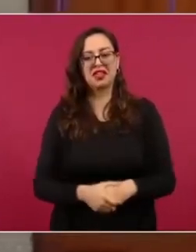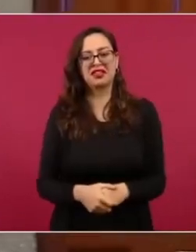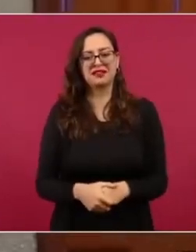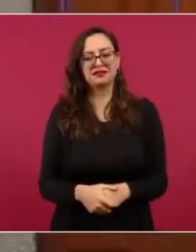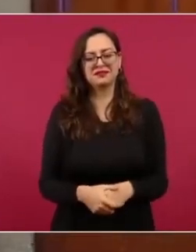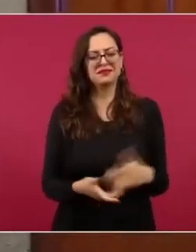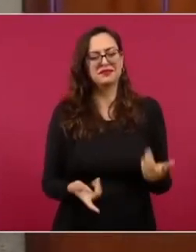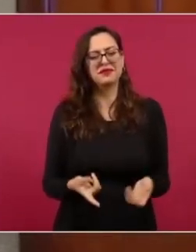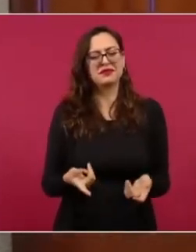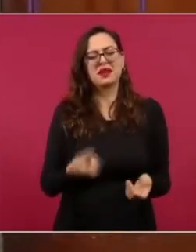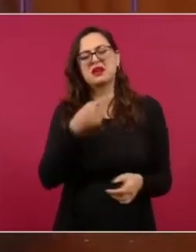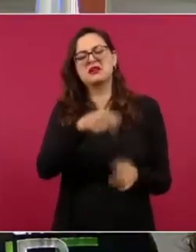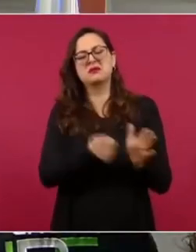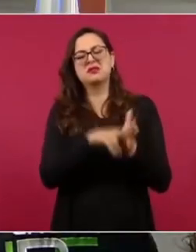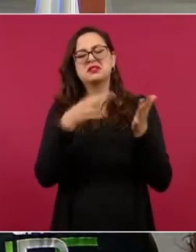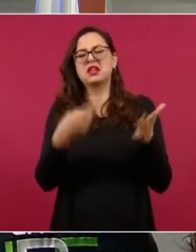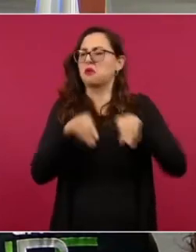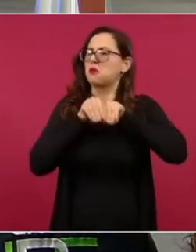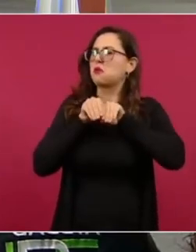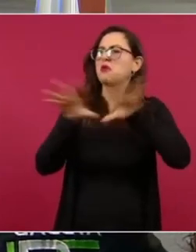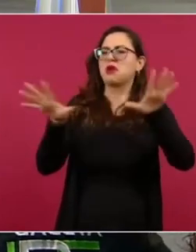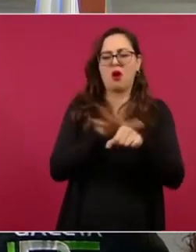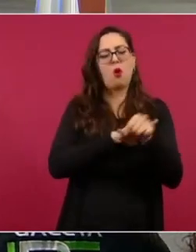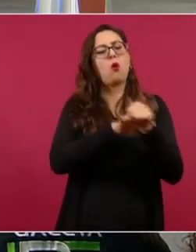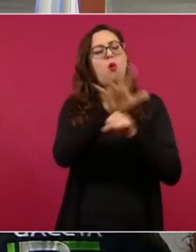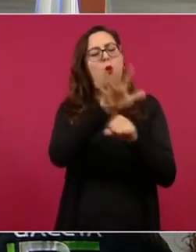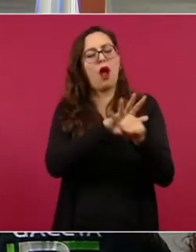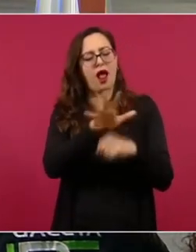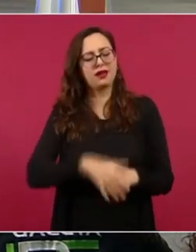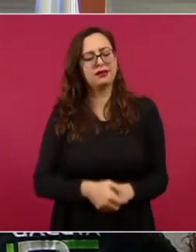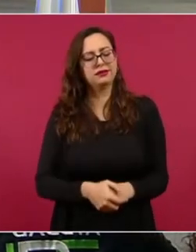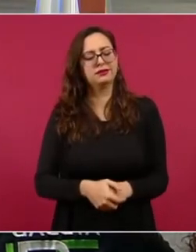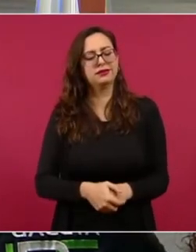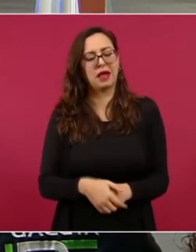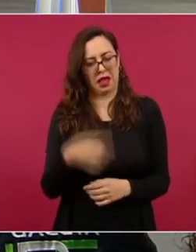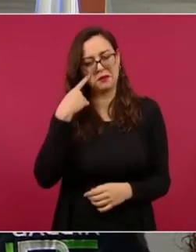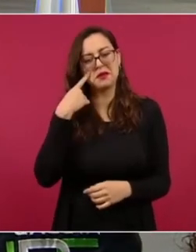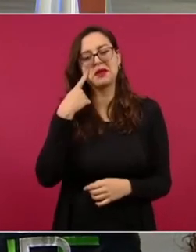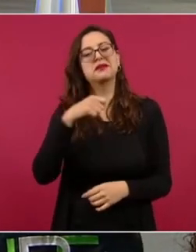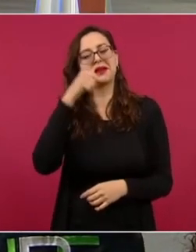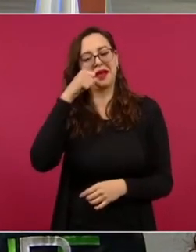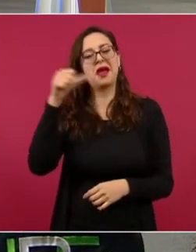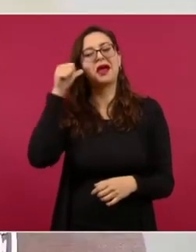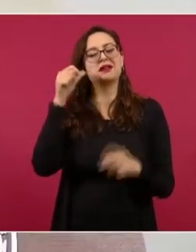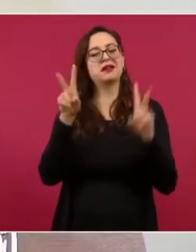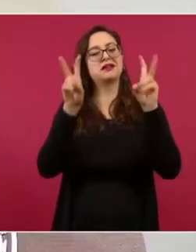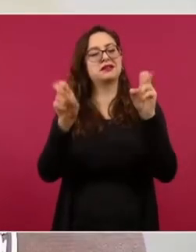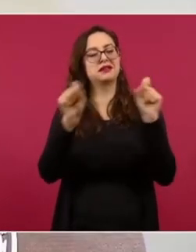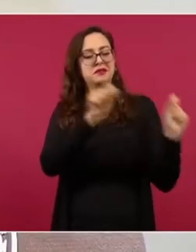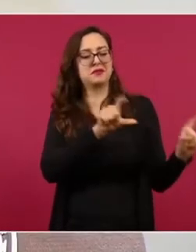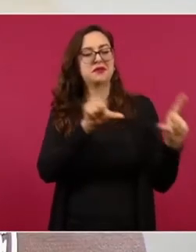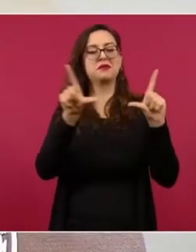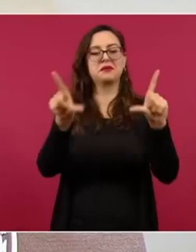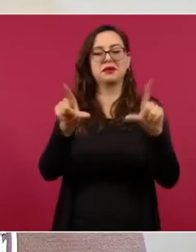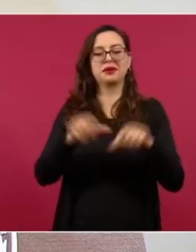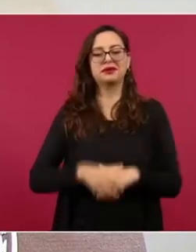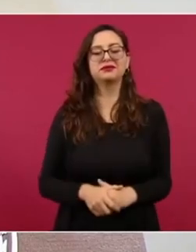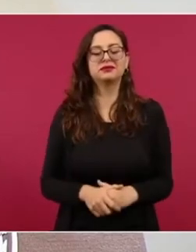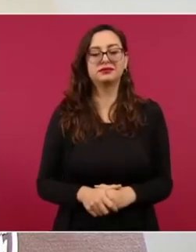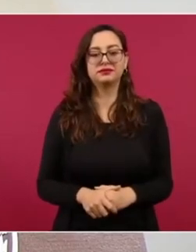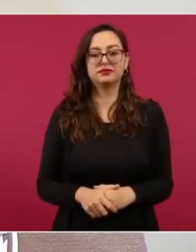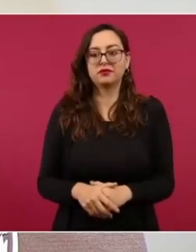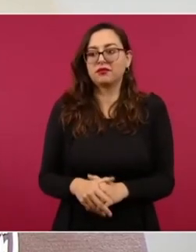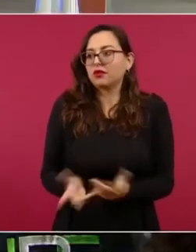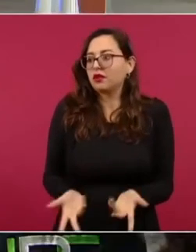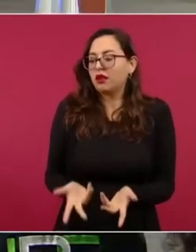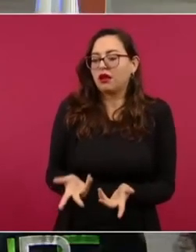ayer, la nota del proceso sobre para qué cambiar la